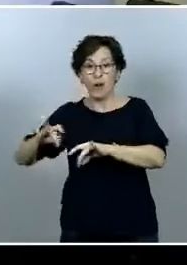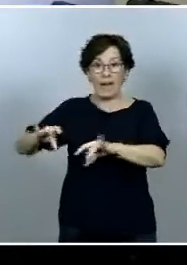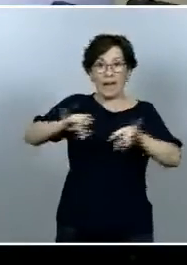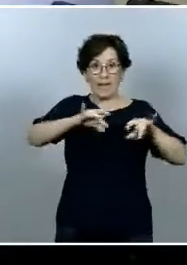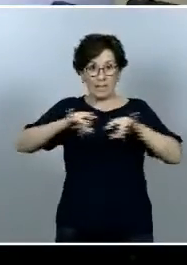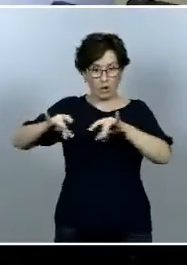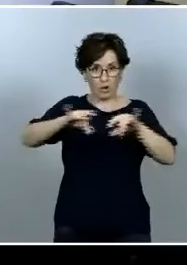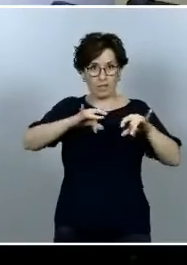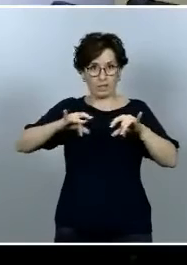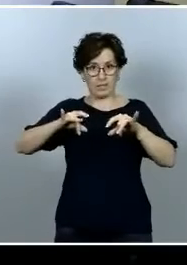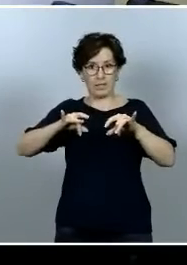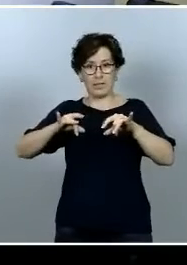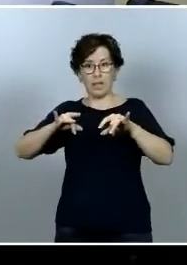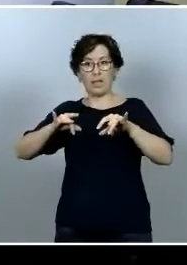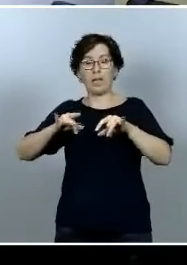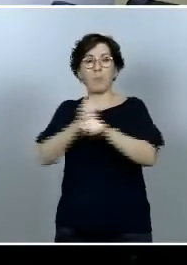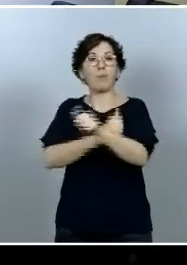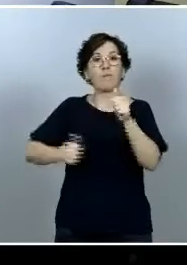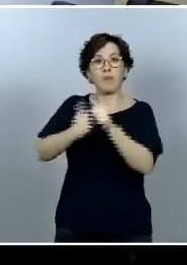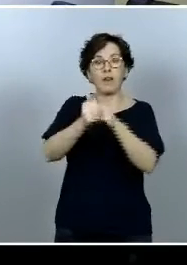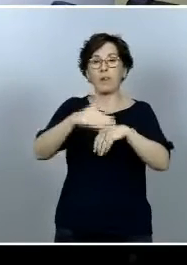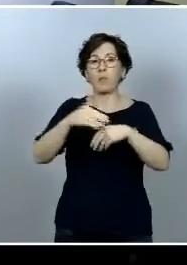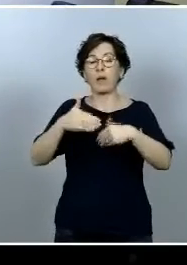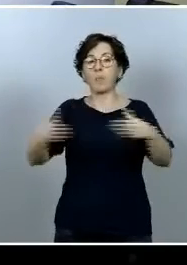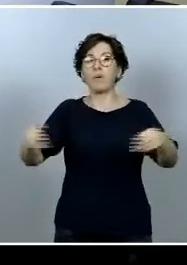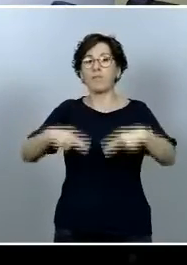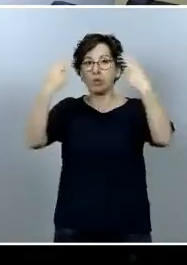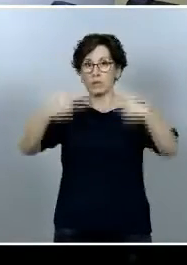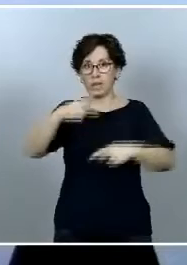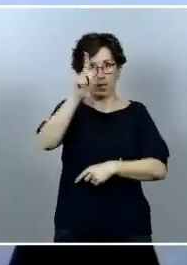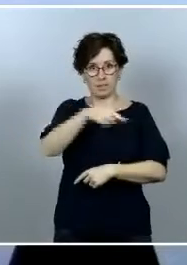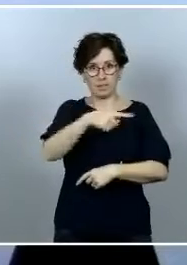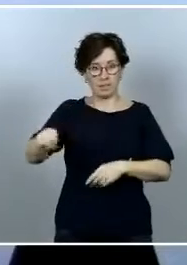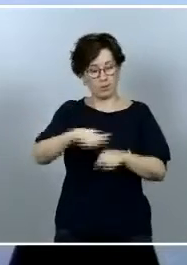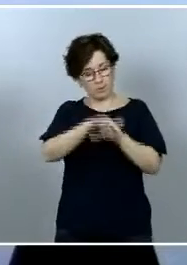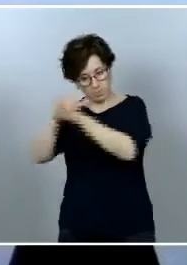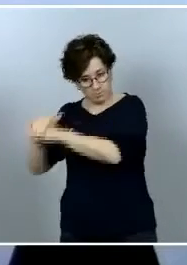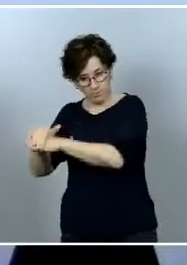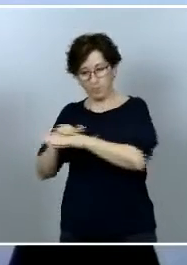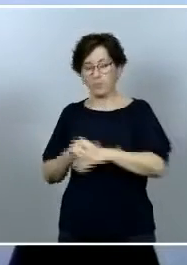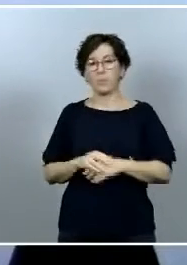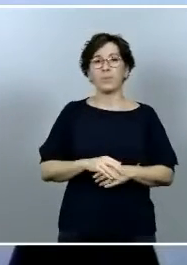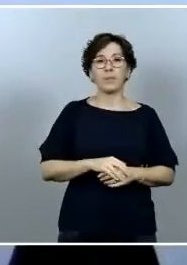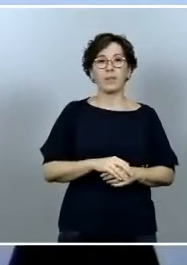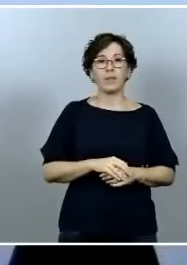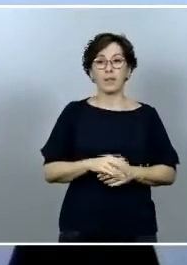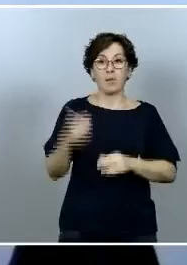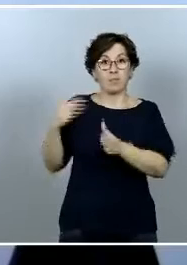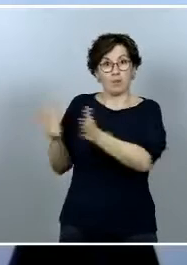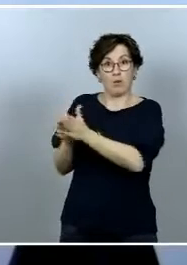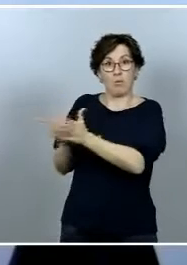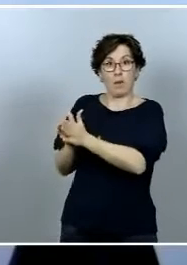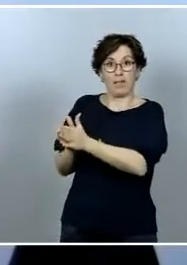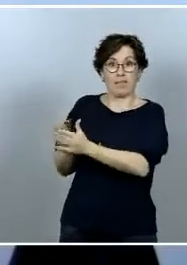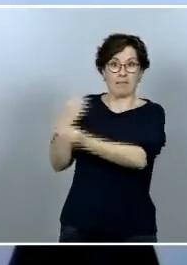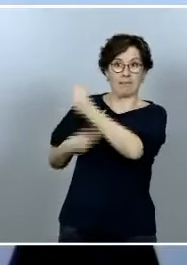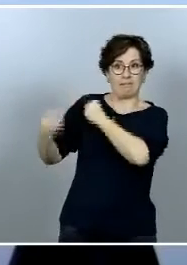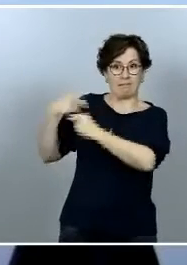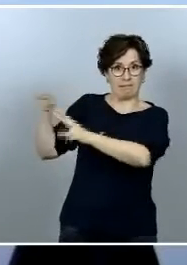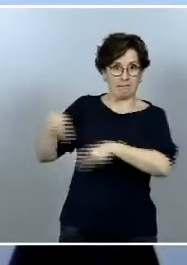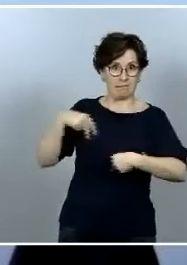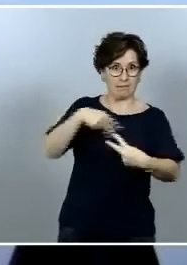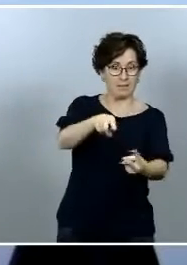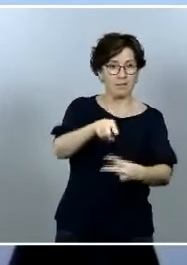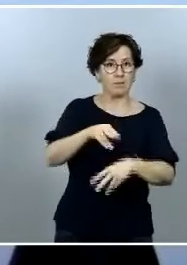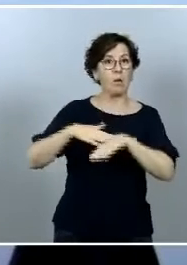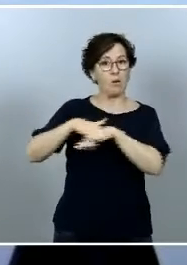fronteras Y por último me gustaría también trasladar un par de cuestiones más que me plantean mis compañeros para el ministro Illa si